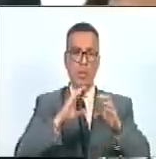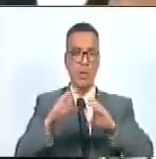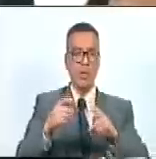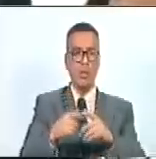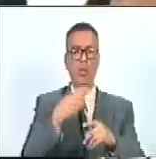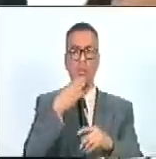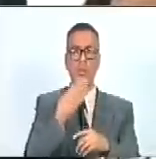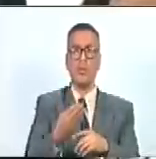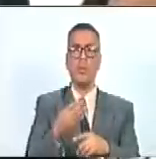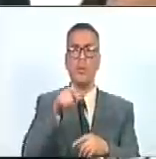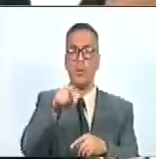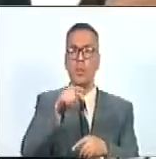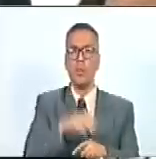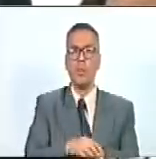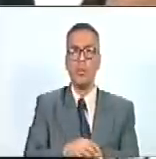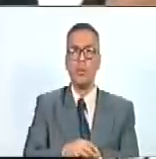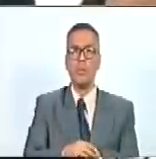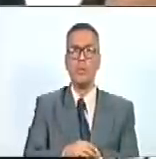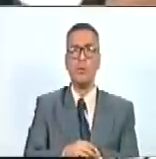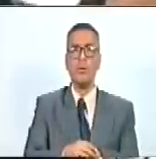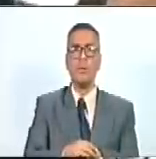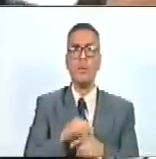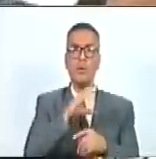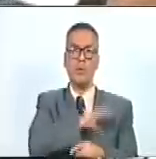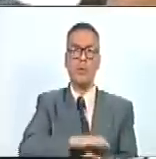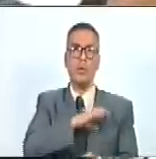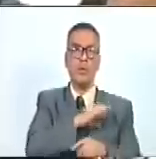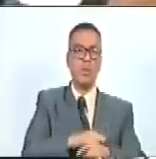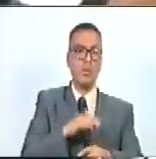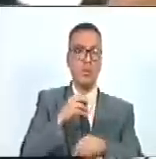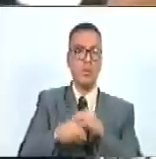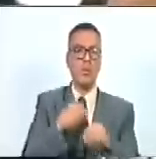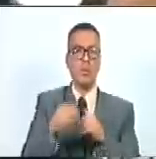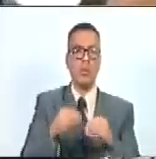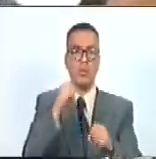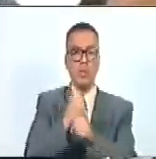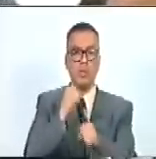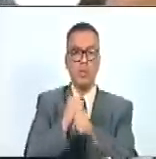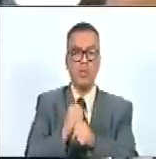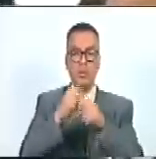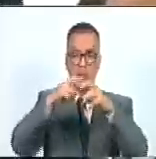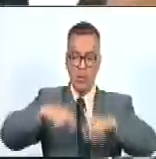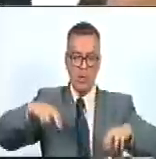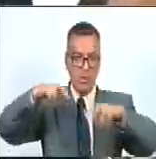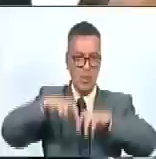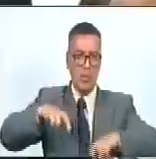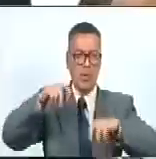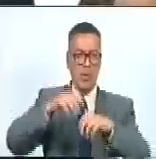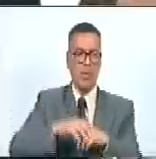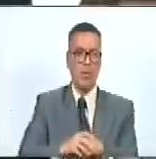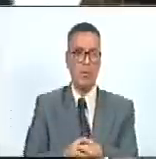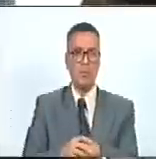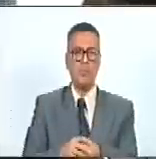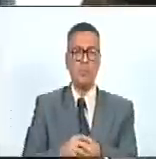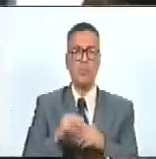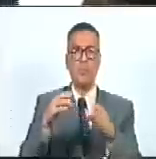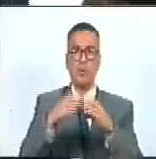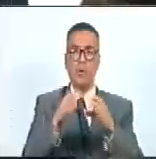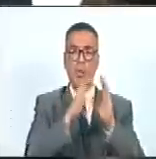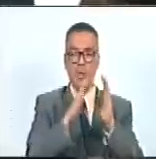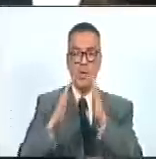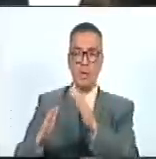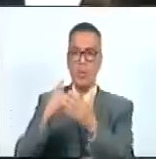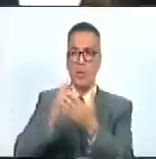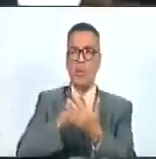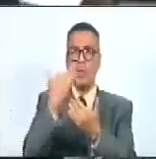de peticiones en torno a que la Comisión se sumara a un trabajo de investigación, de organización y de